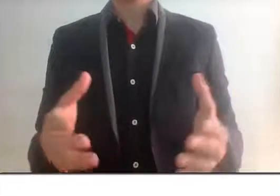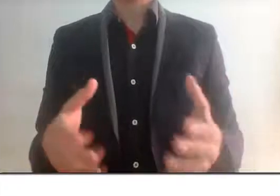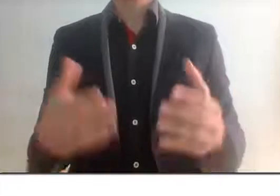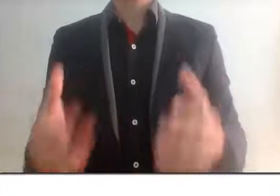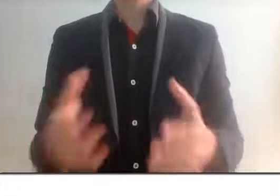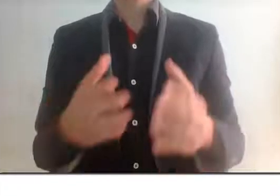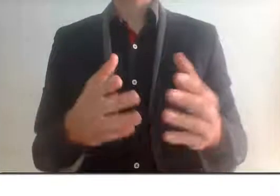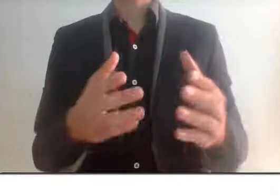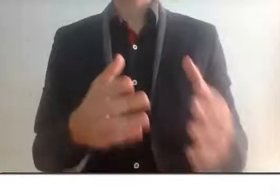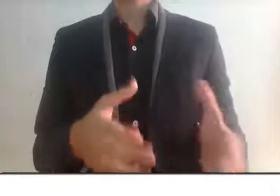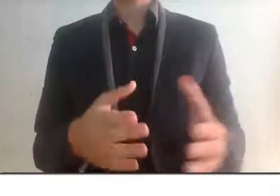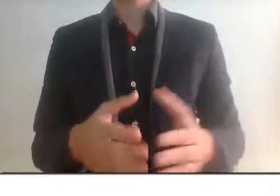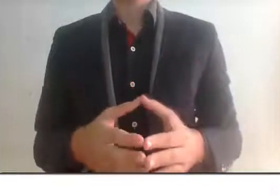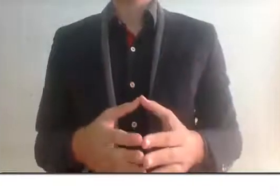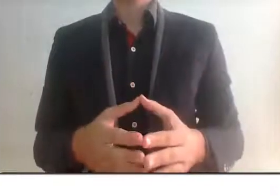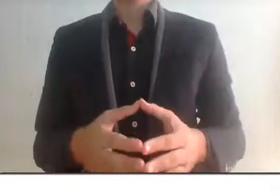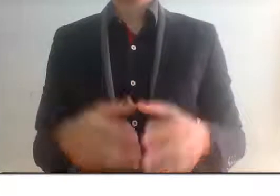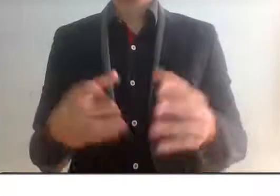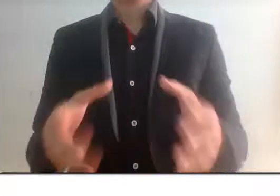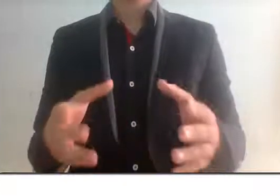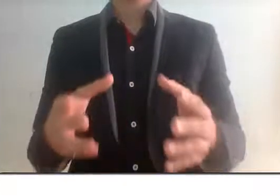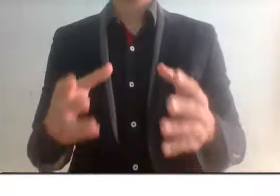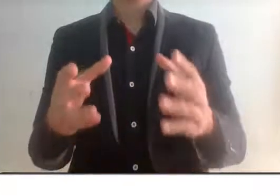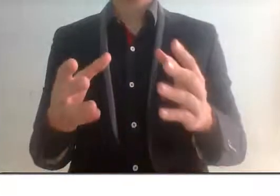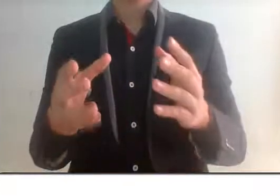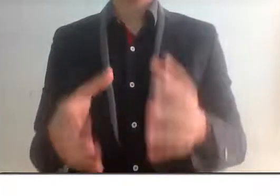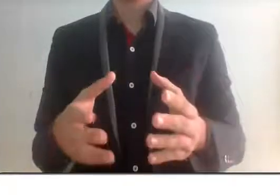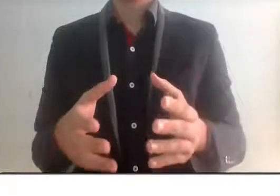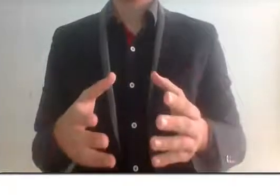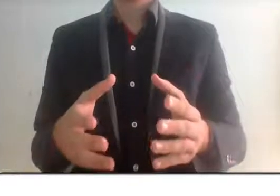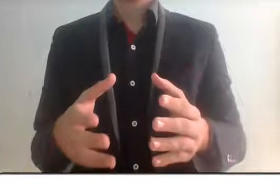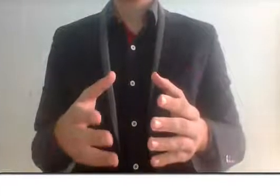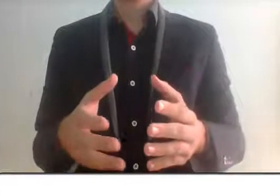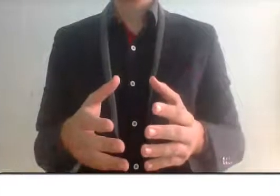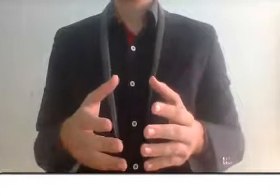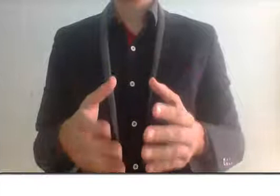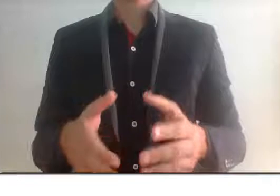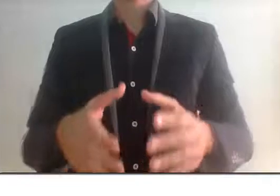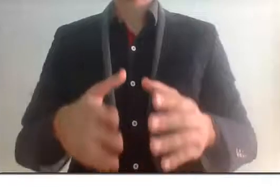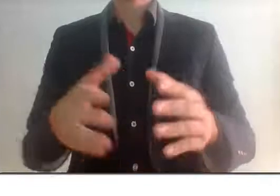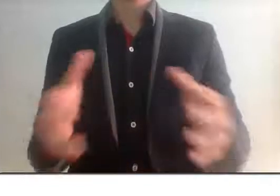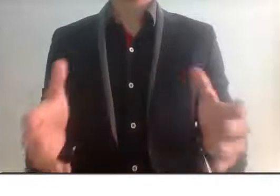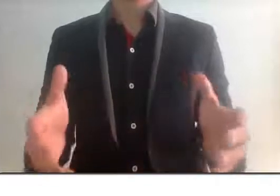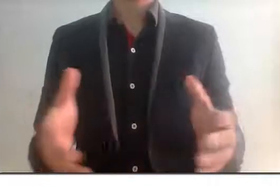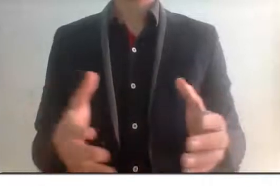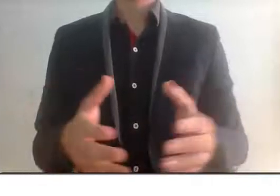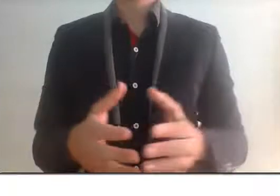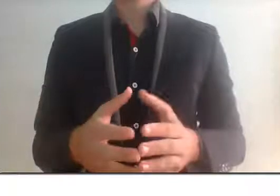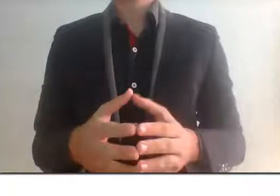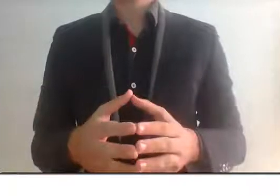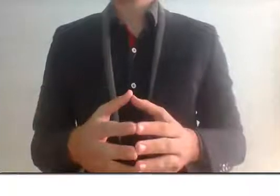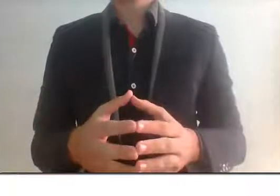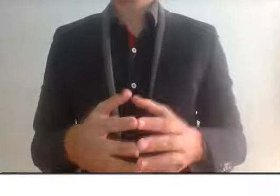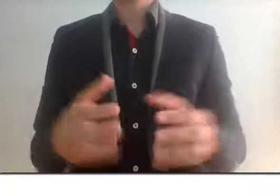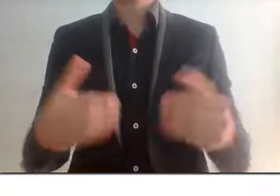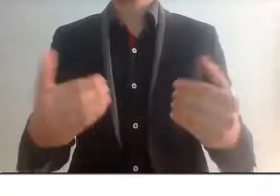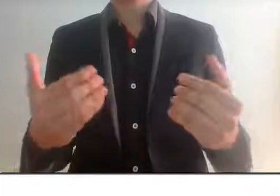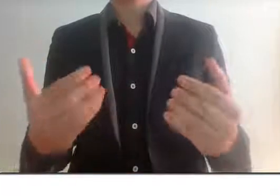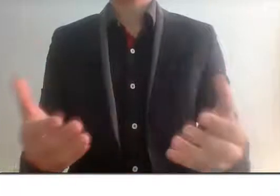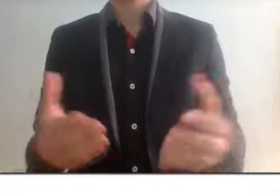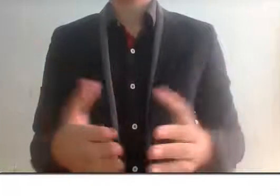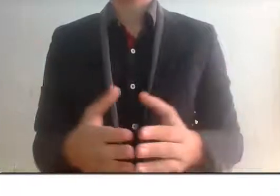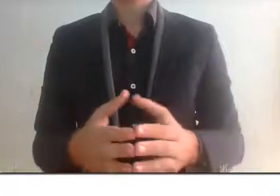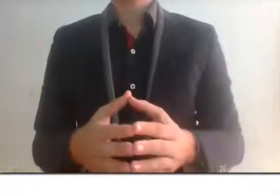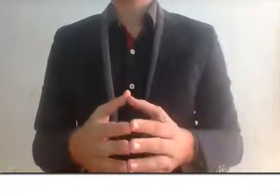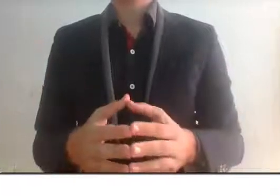pero ojo, hay otras personas que si la necesitan y por eso estos tipos de ahorro que van a ser destinados incluso no solamente a apoyos a la gente, que es lo que